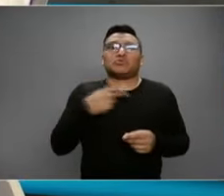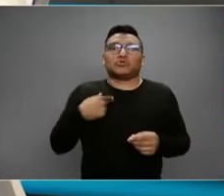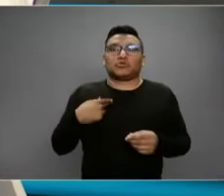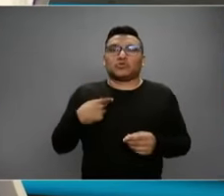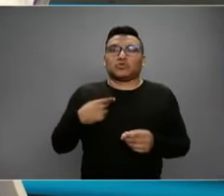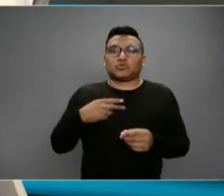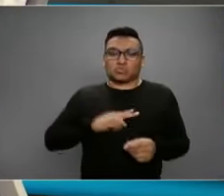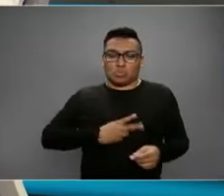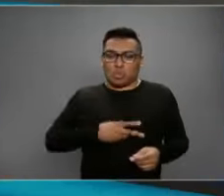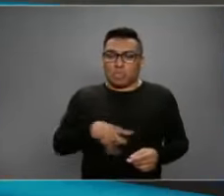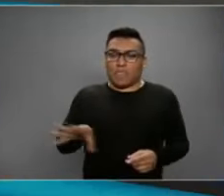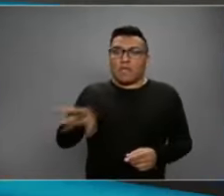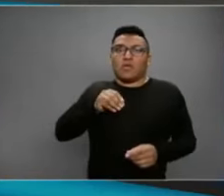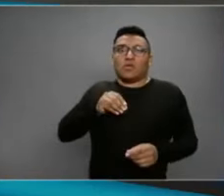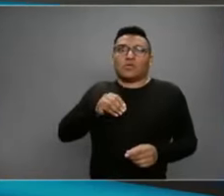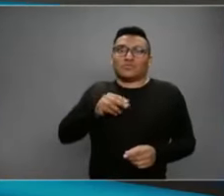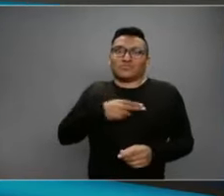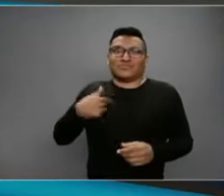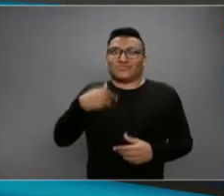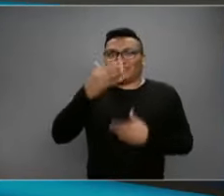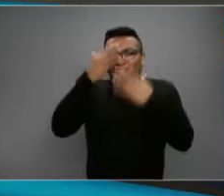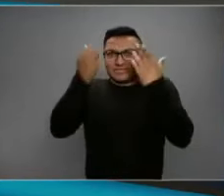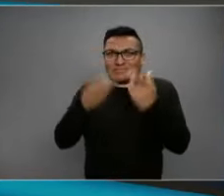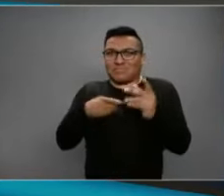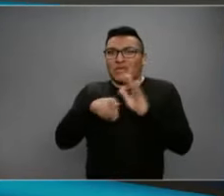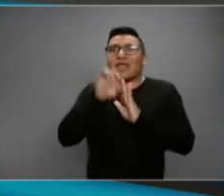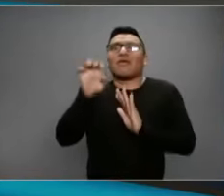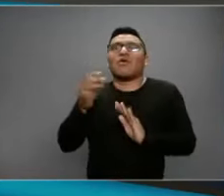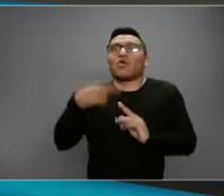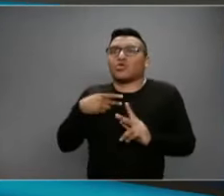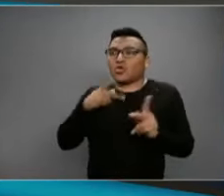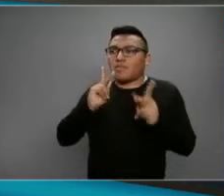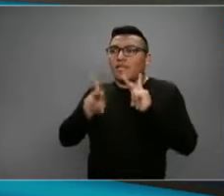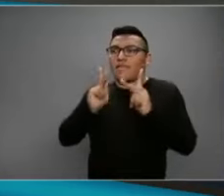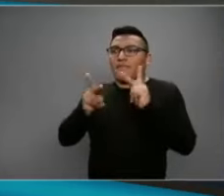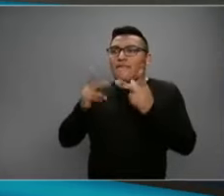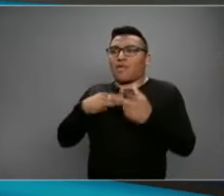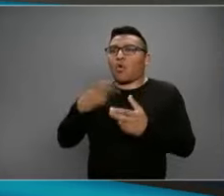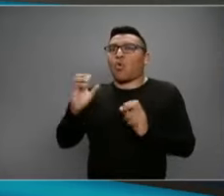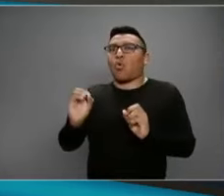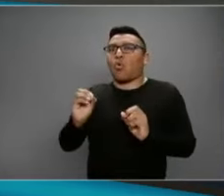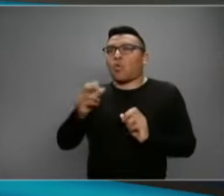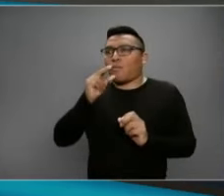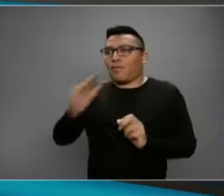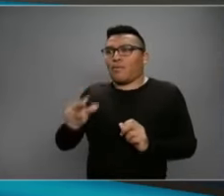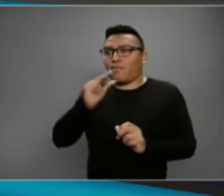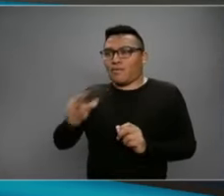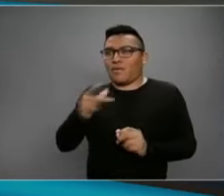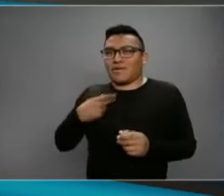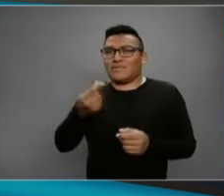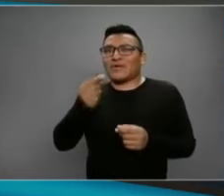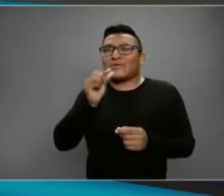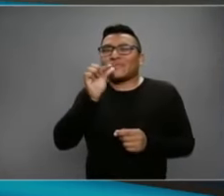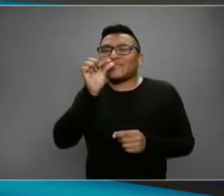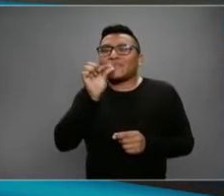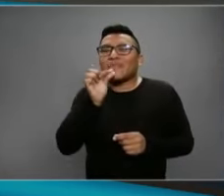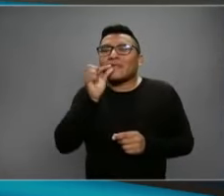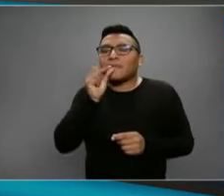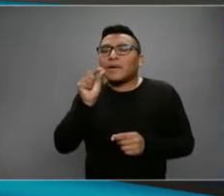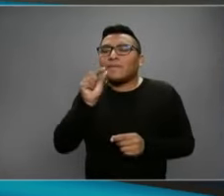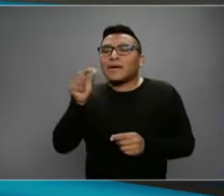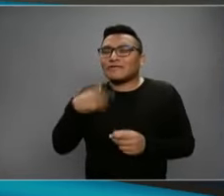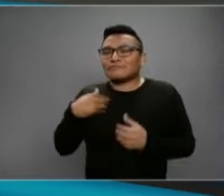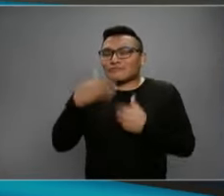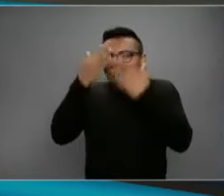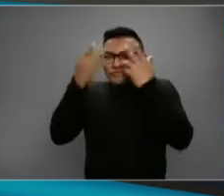sabemos. Y entonces, si yo estoy hablando y escupiendo, aunque no nos demos cuenta, escupimos micro gotas de saliva,